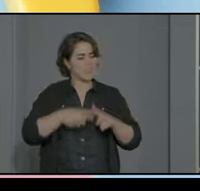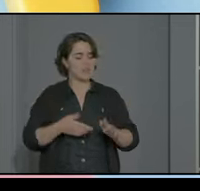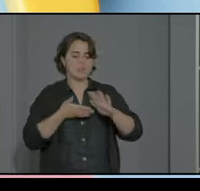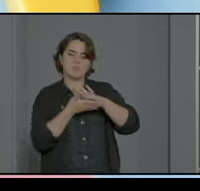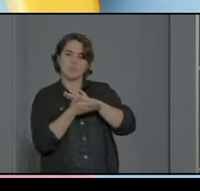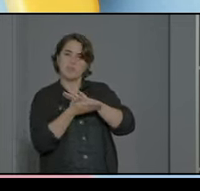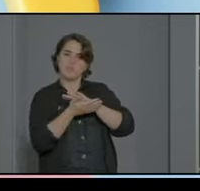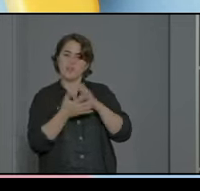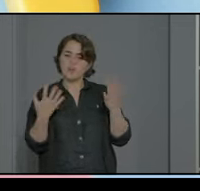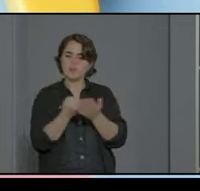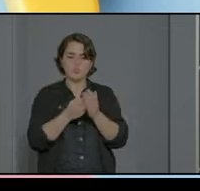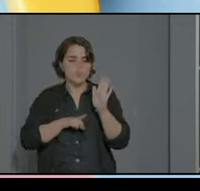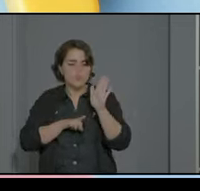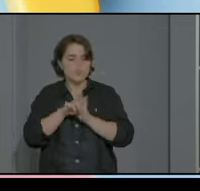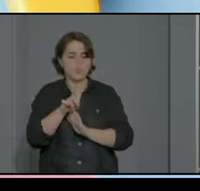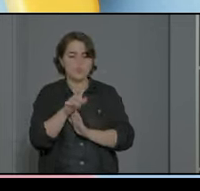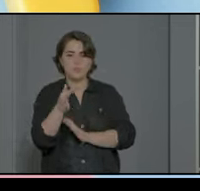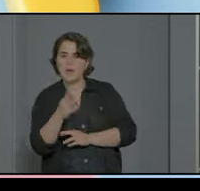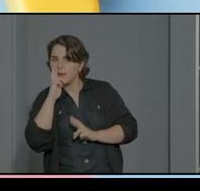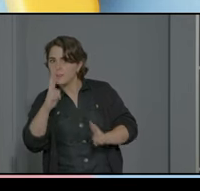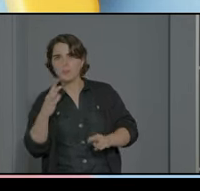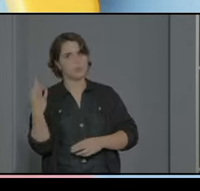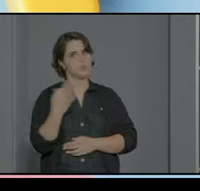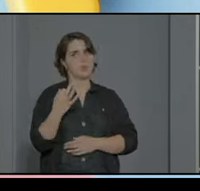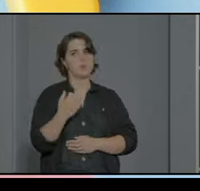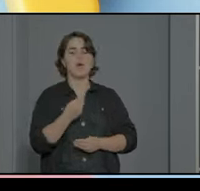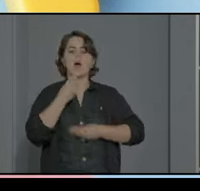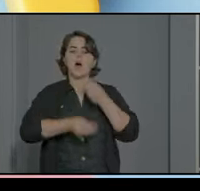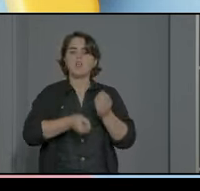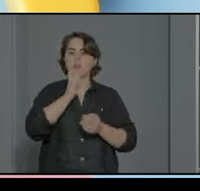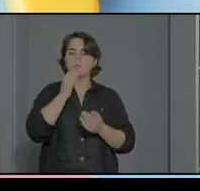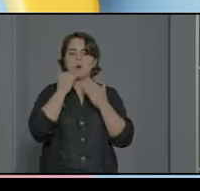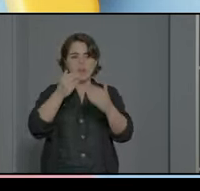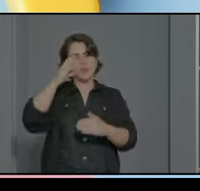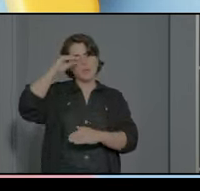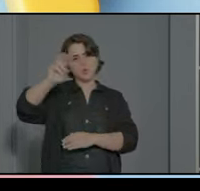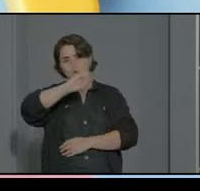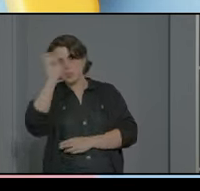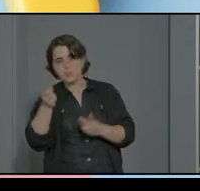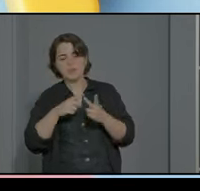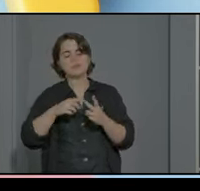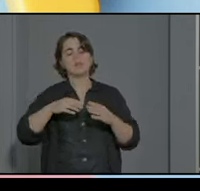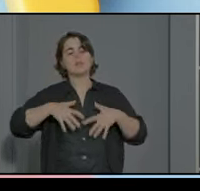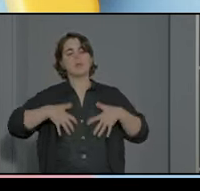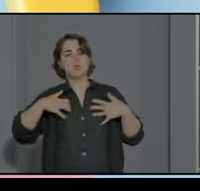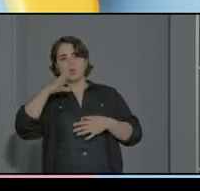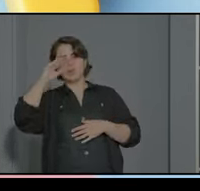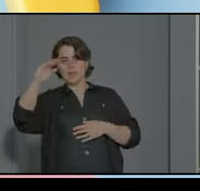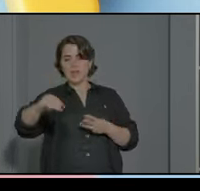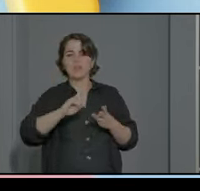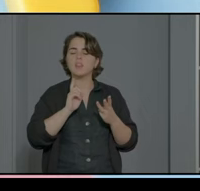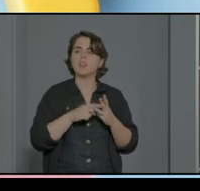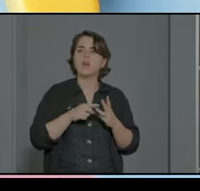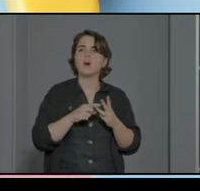potenciados y respetados ¿cómo lo llevamos a cabo? pues desde las inteligencias múltiples desde la inteligencia emocional a través de